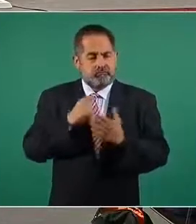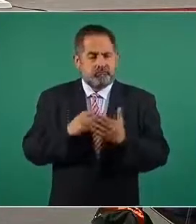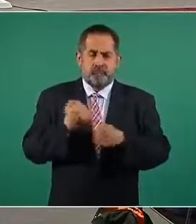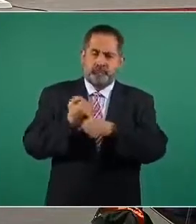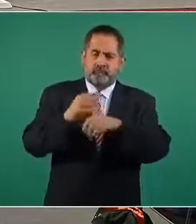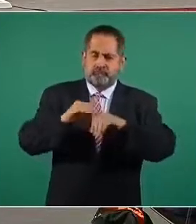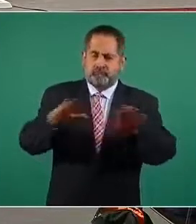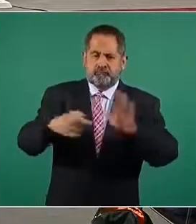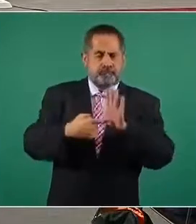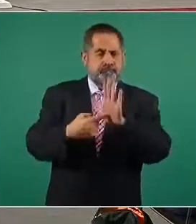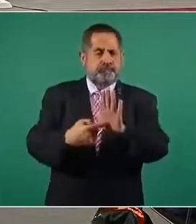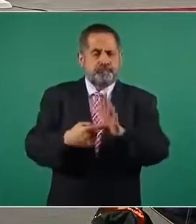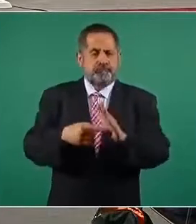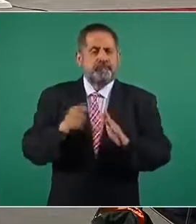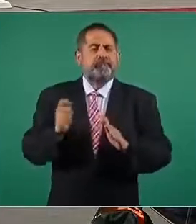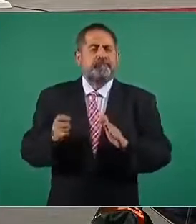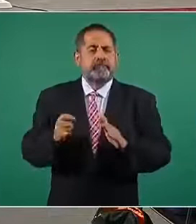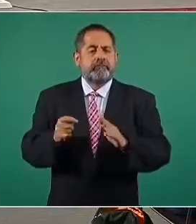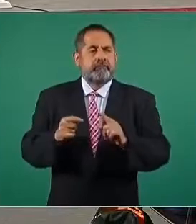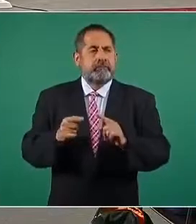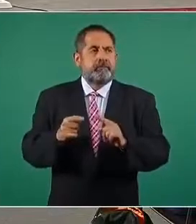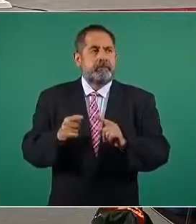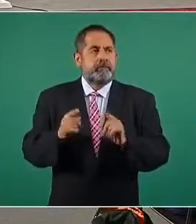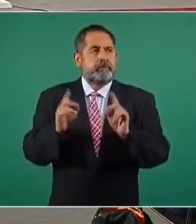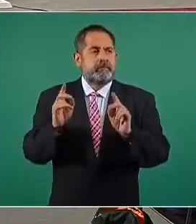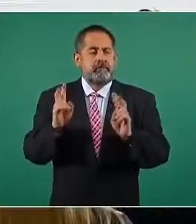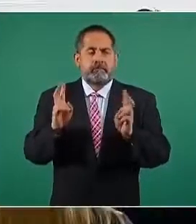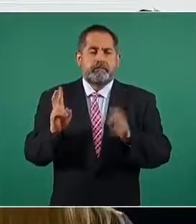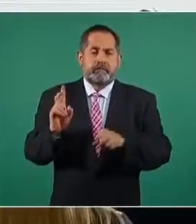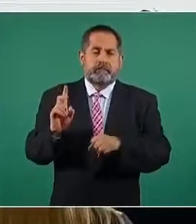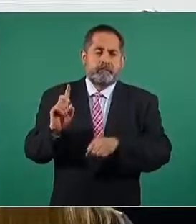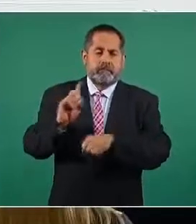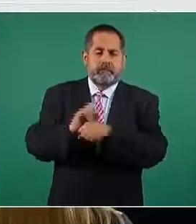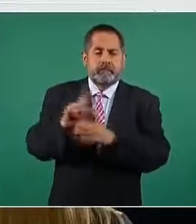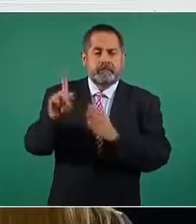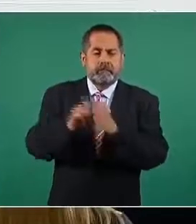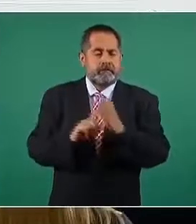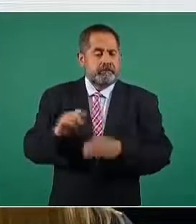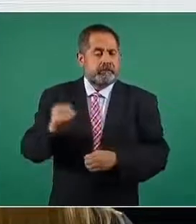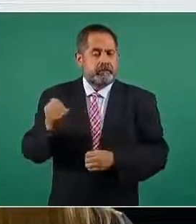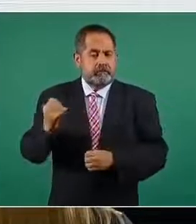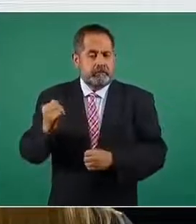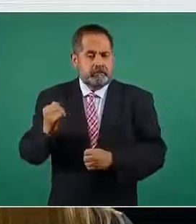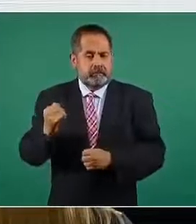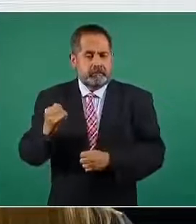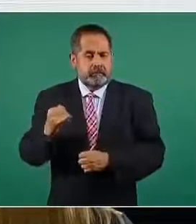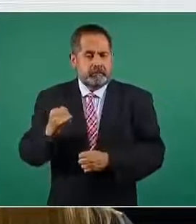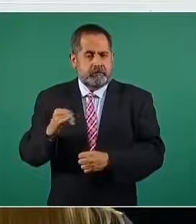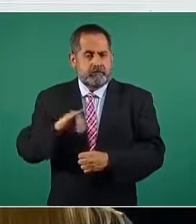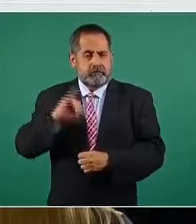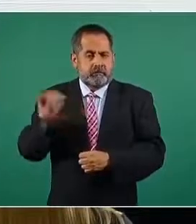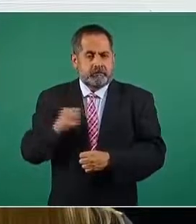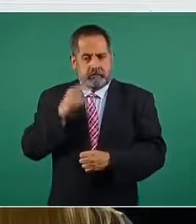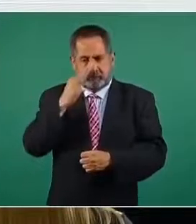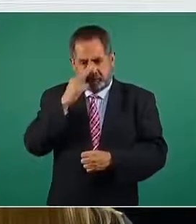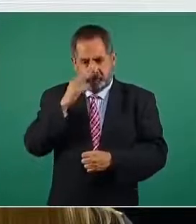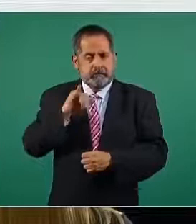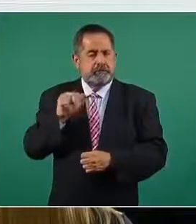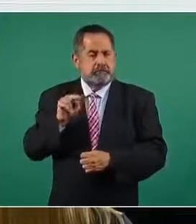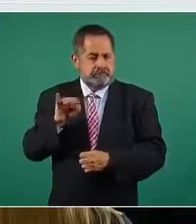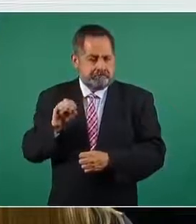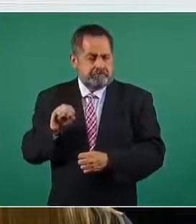el informe de seguridad hasta el mes de junio. Este se realiza con